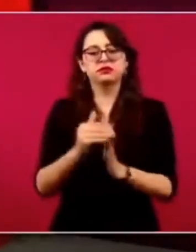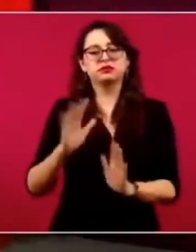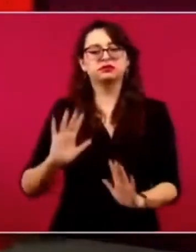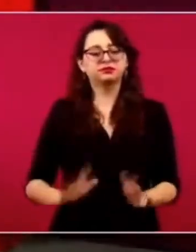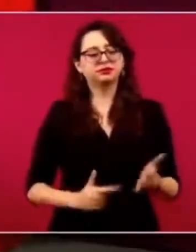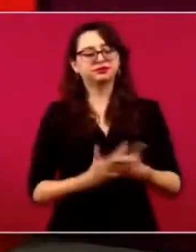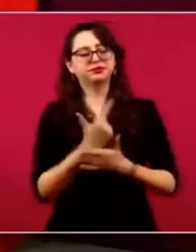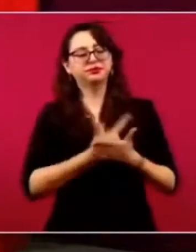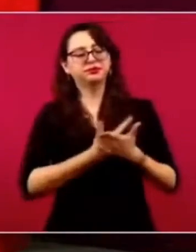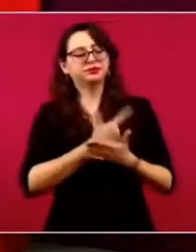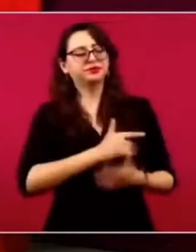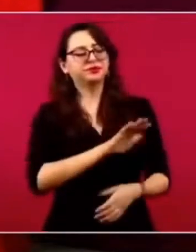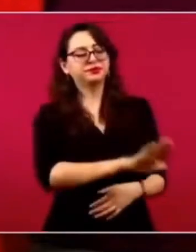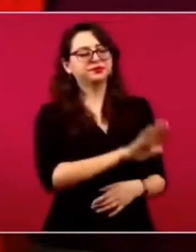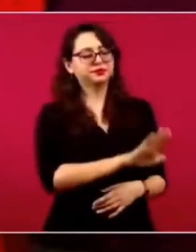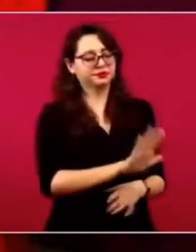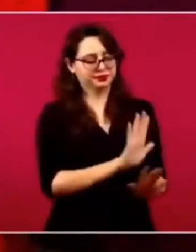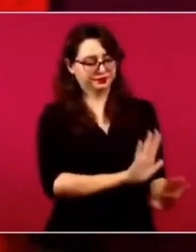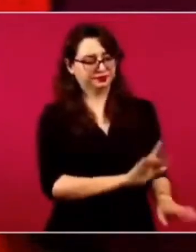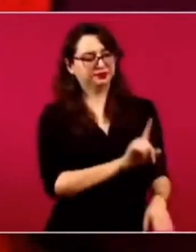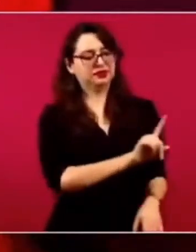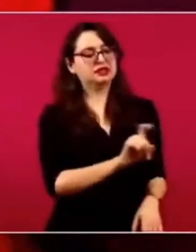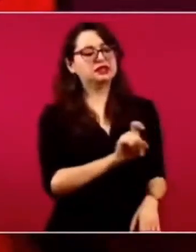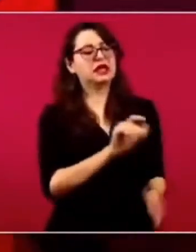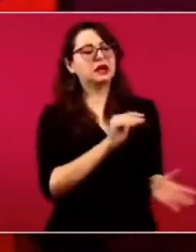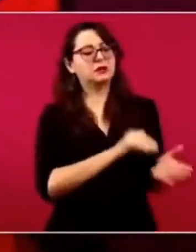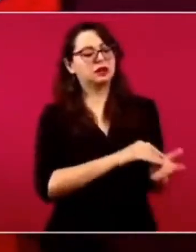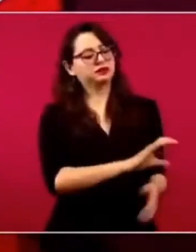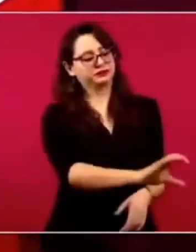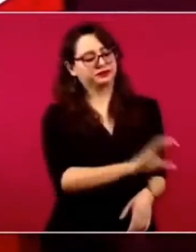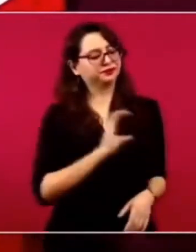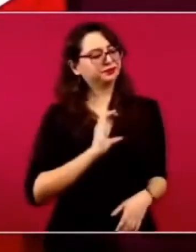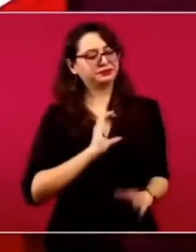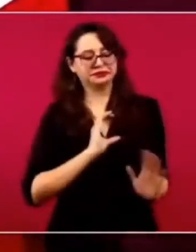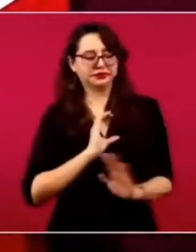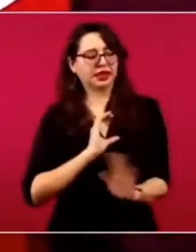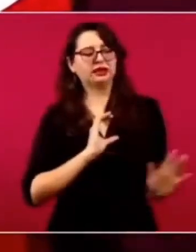y yo me hago cargo de lo demás.